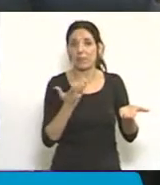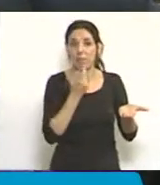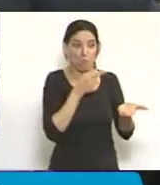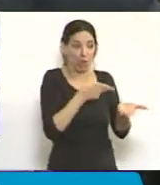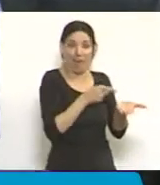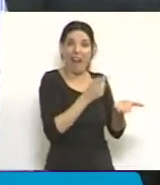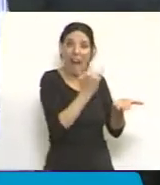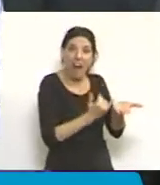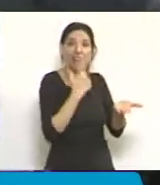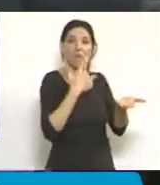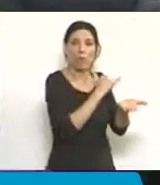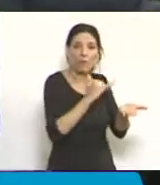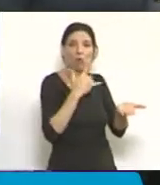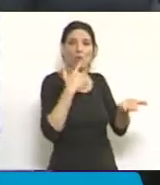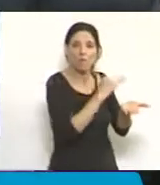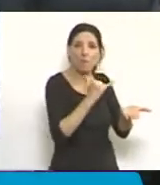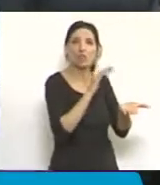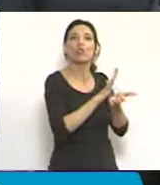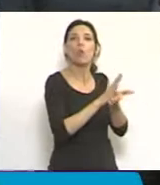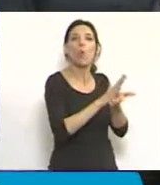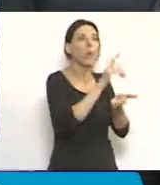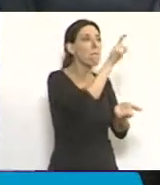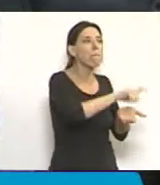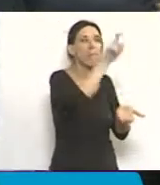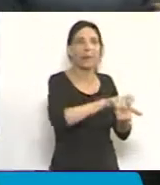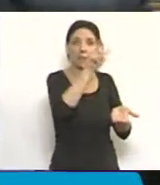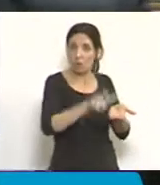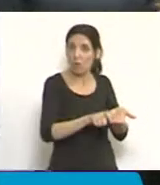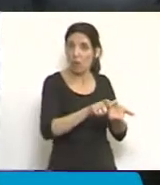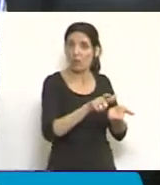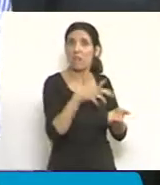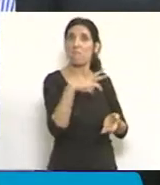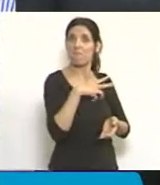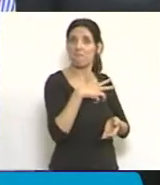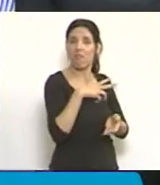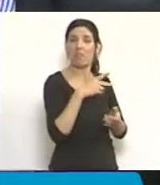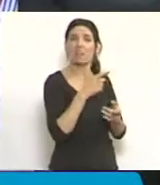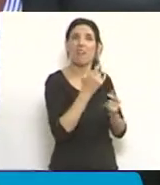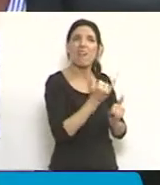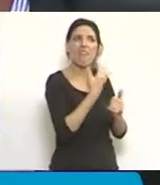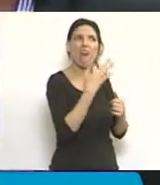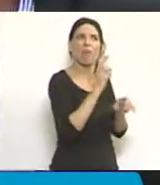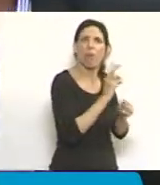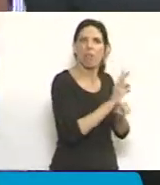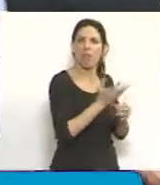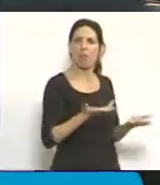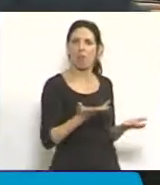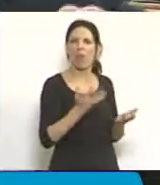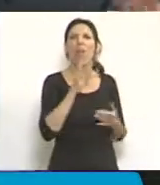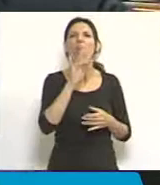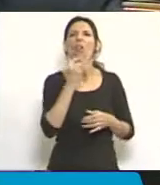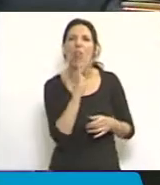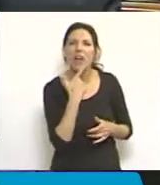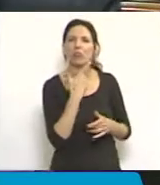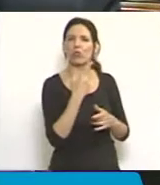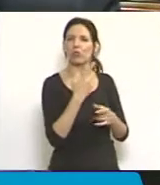que son datos personales que requieren un cuidado especial, que tienen que ver con datos que están